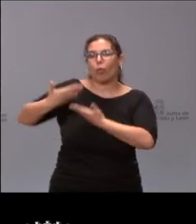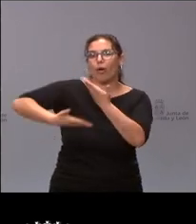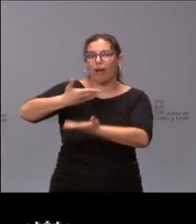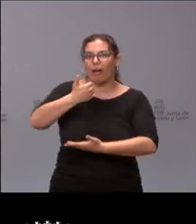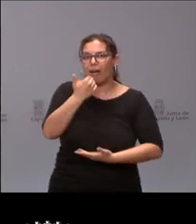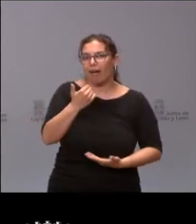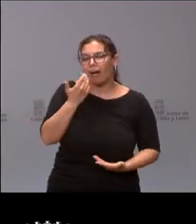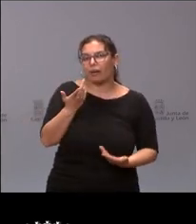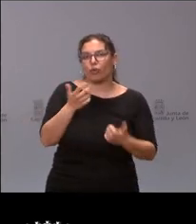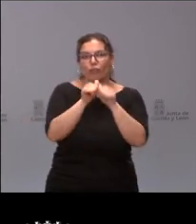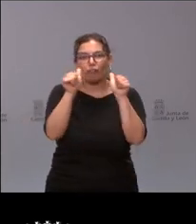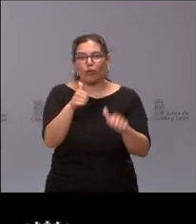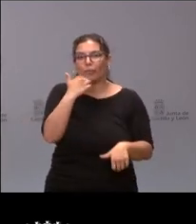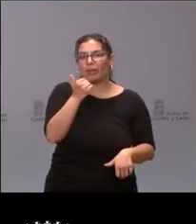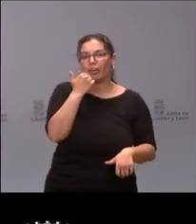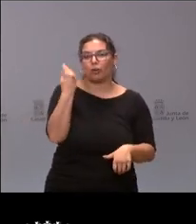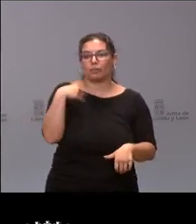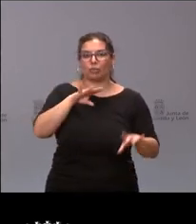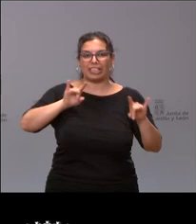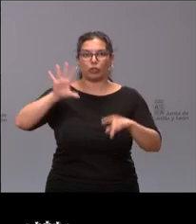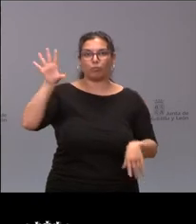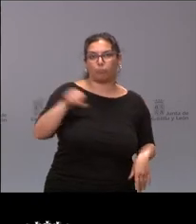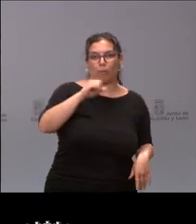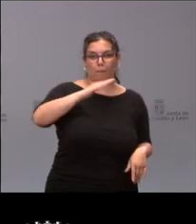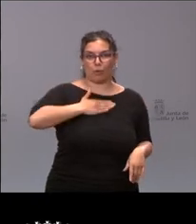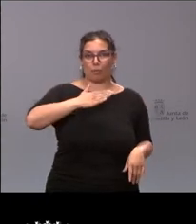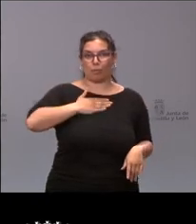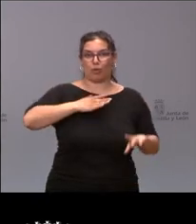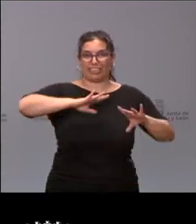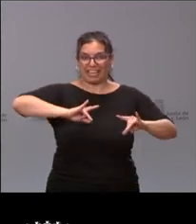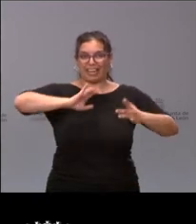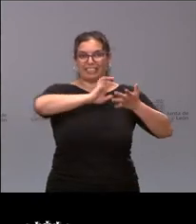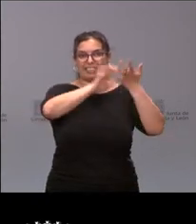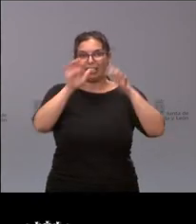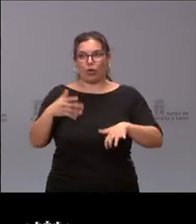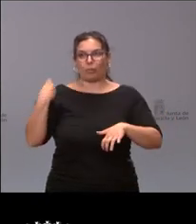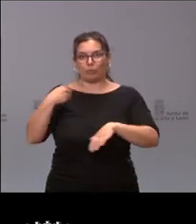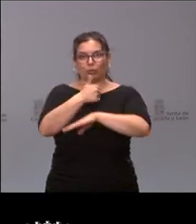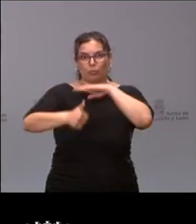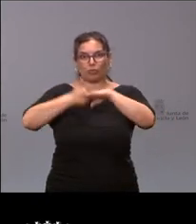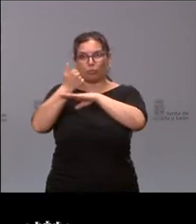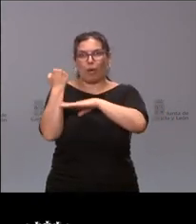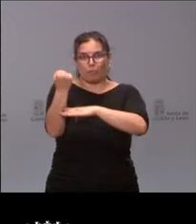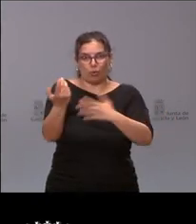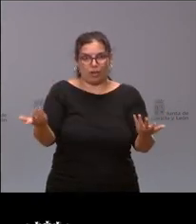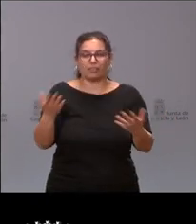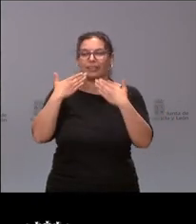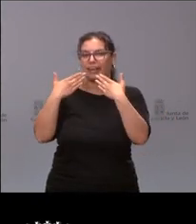esa fórmula de la expropiación que incluso está cifrada y respaldada por el Tribunal Supremo gracias